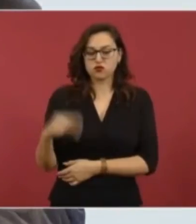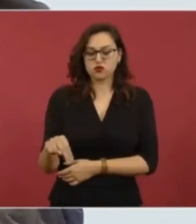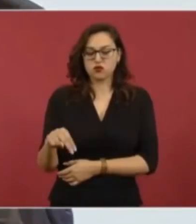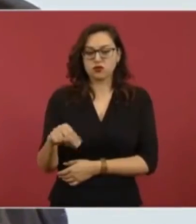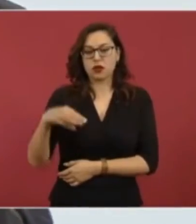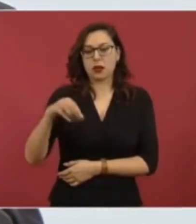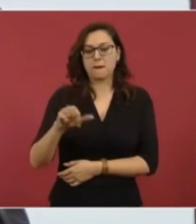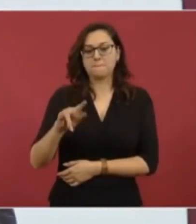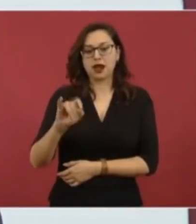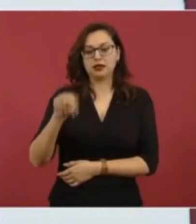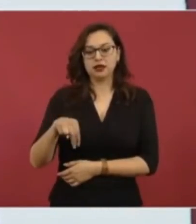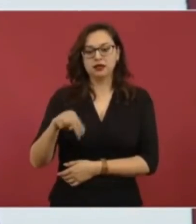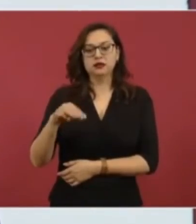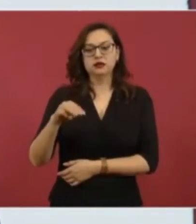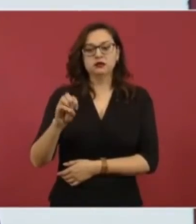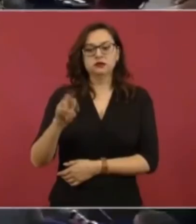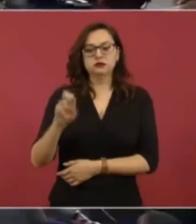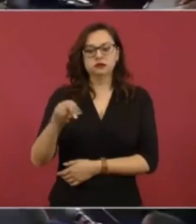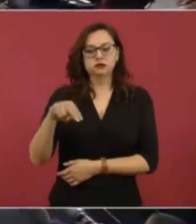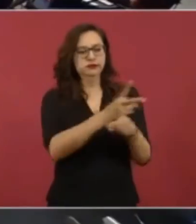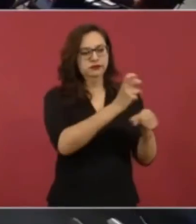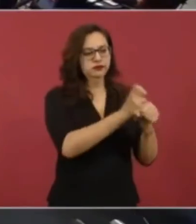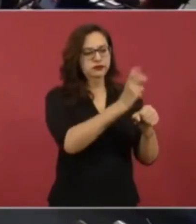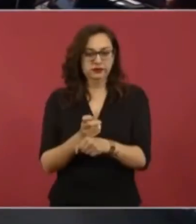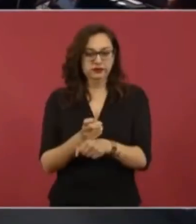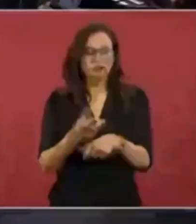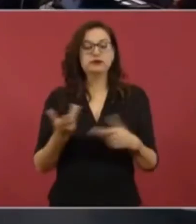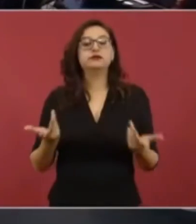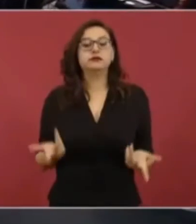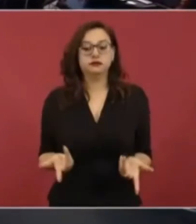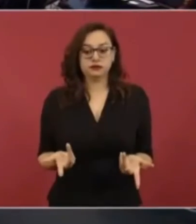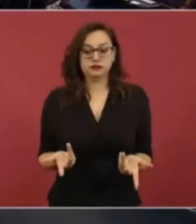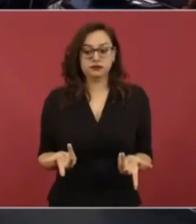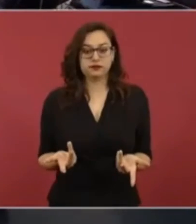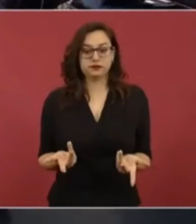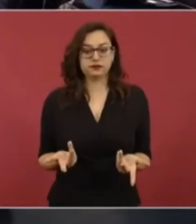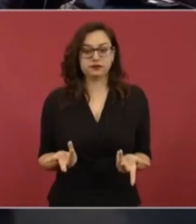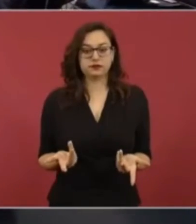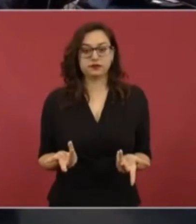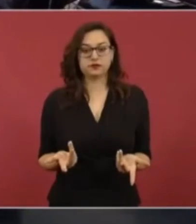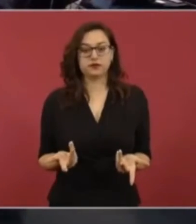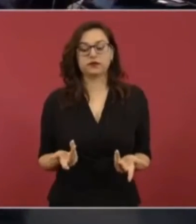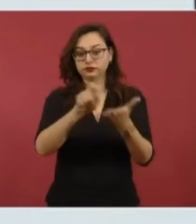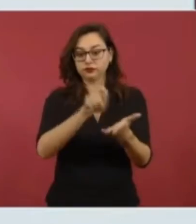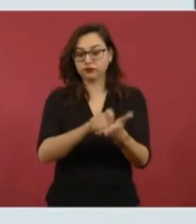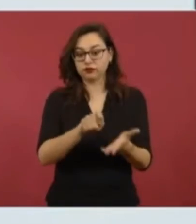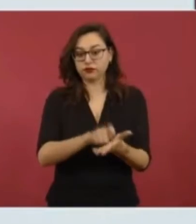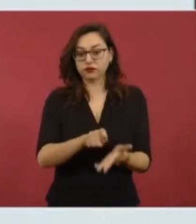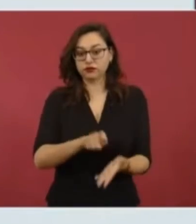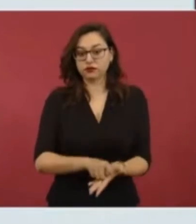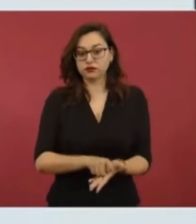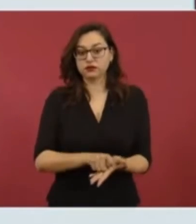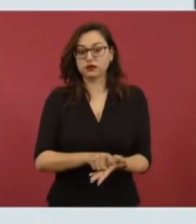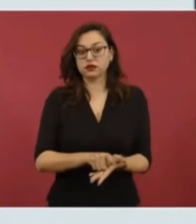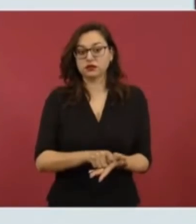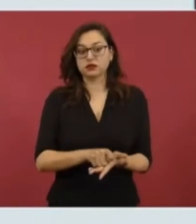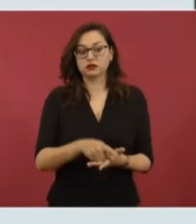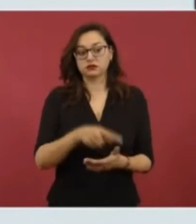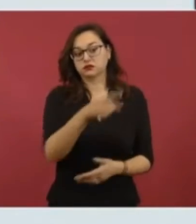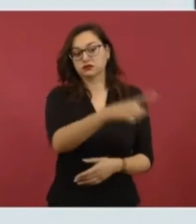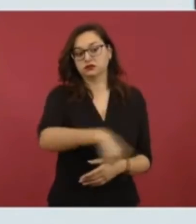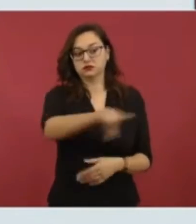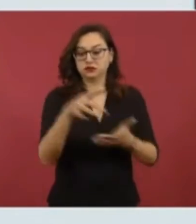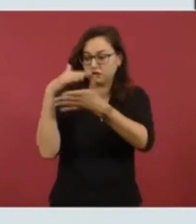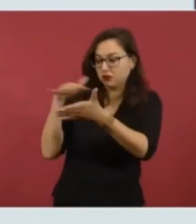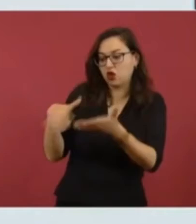Martín Moreno, que es el más leído de estos sectores de